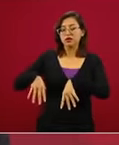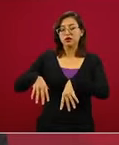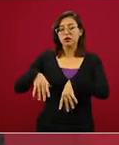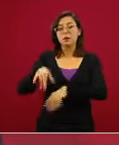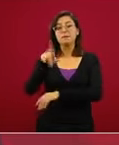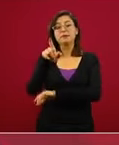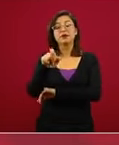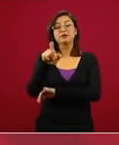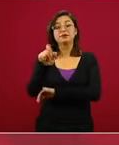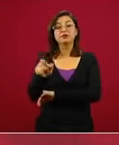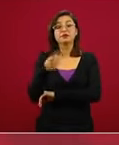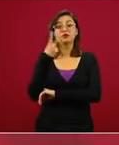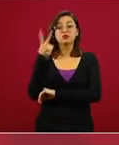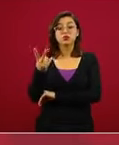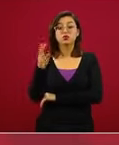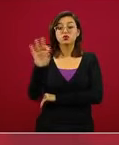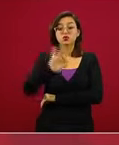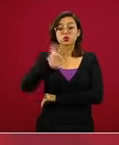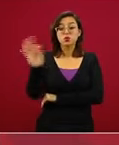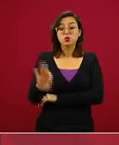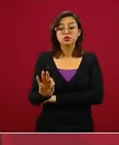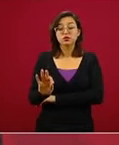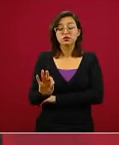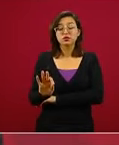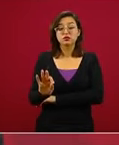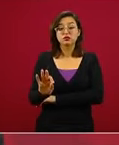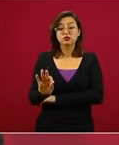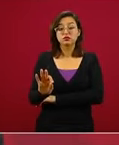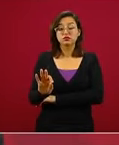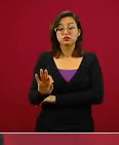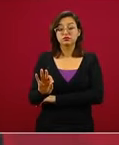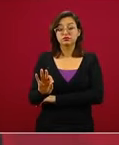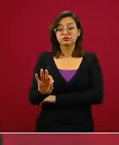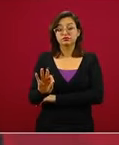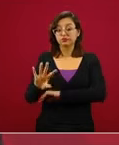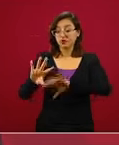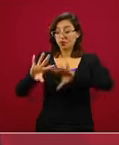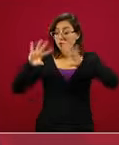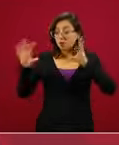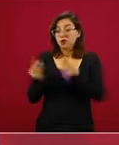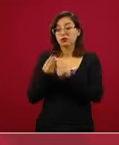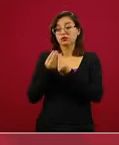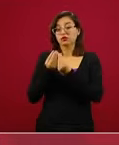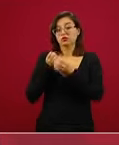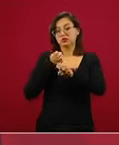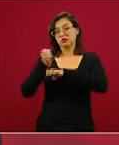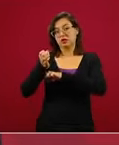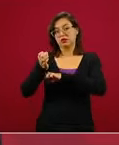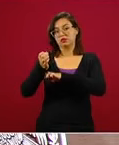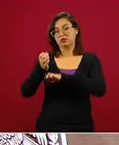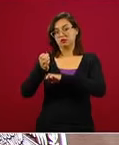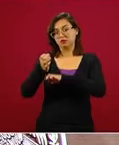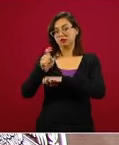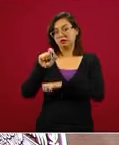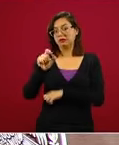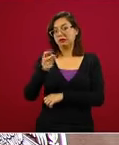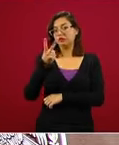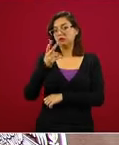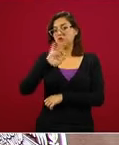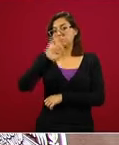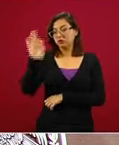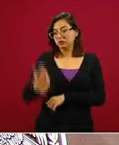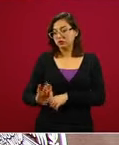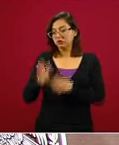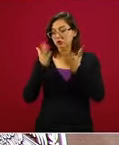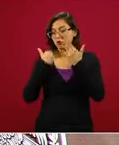ciento de todos los empleos que el Estado tenía y